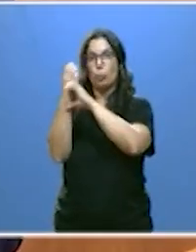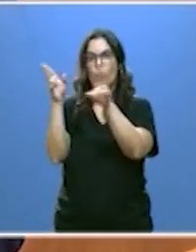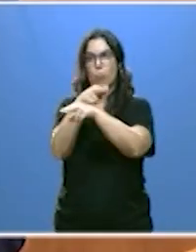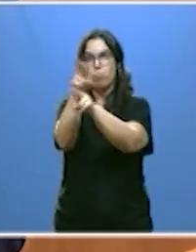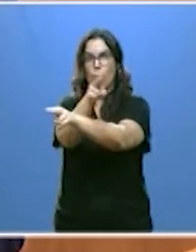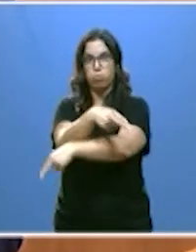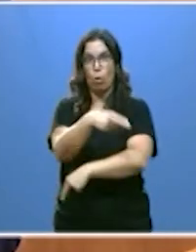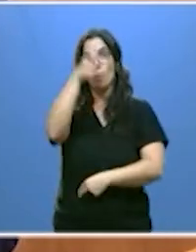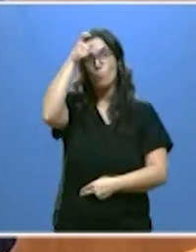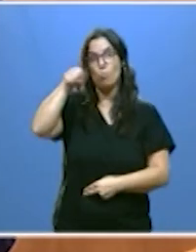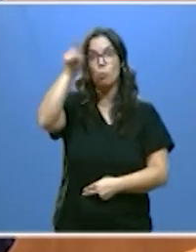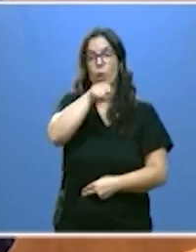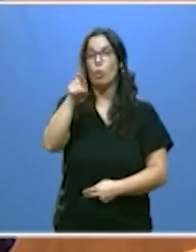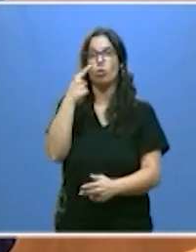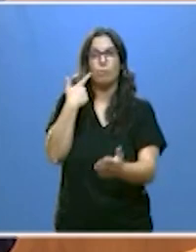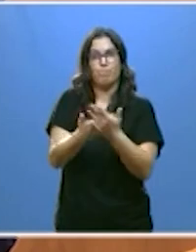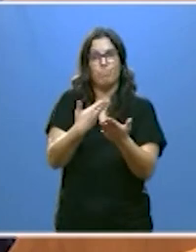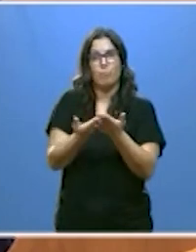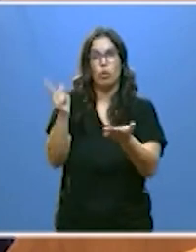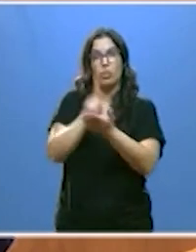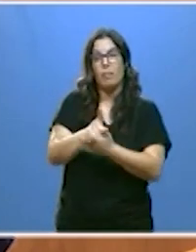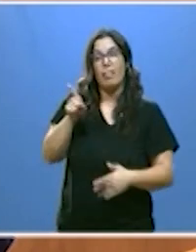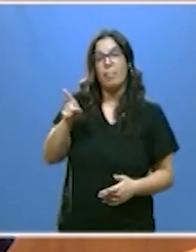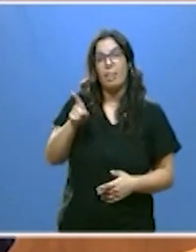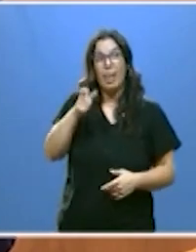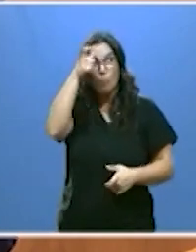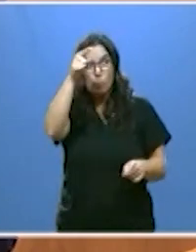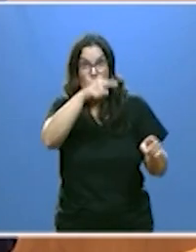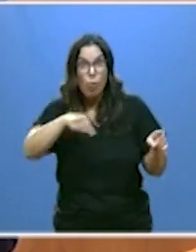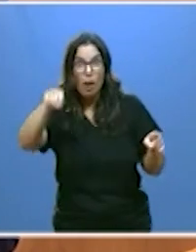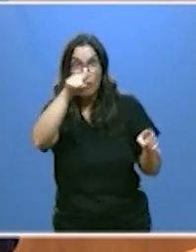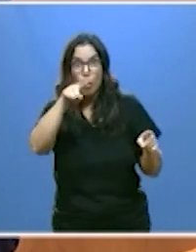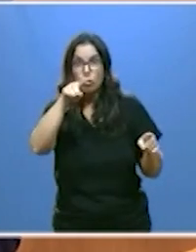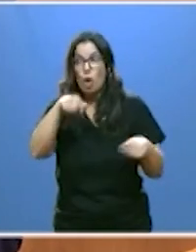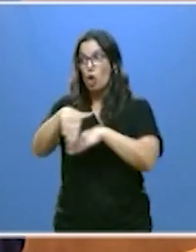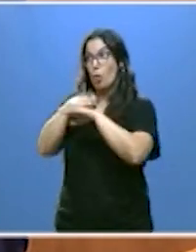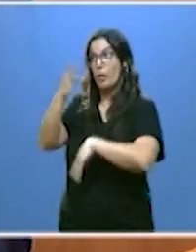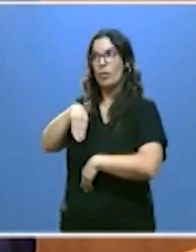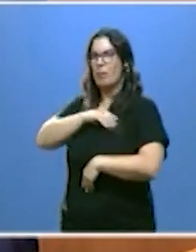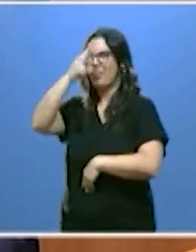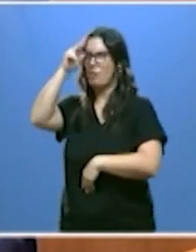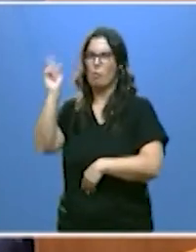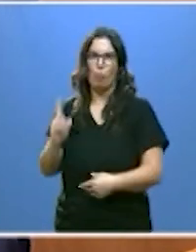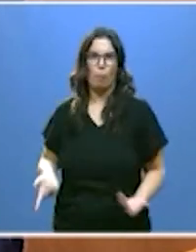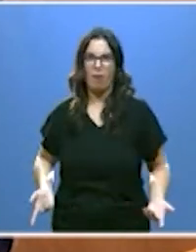pueblos esto es una muestra más de lo que preocupa el medio rural al actual gobierno de España